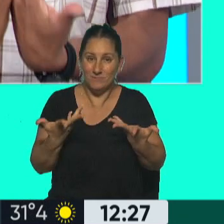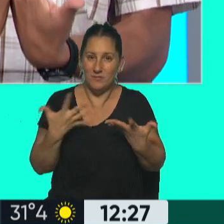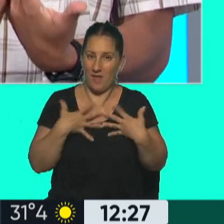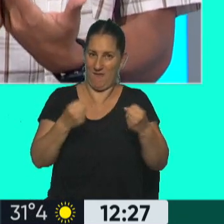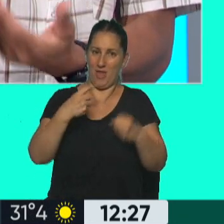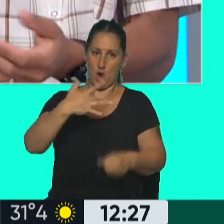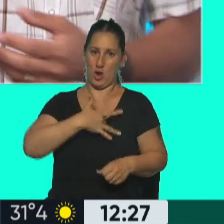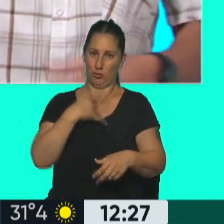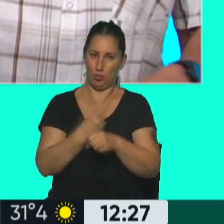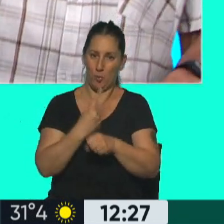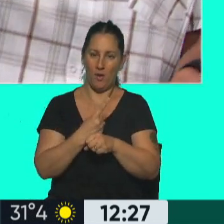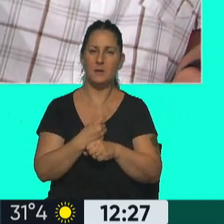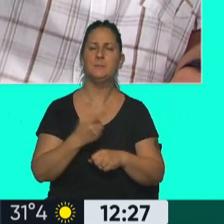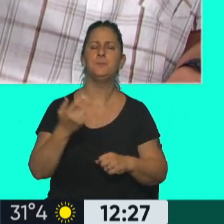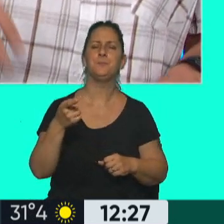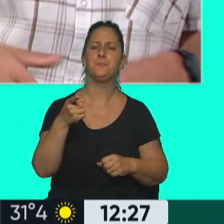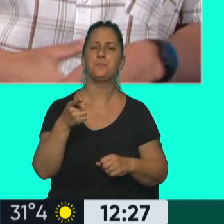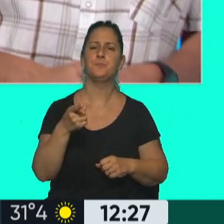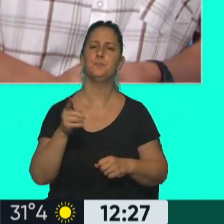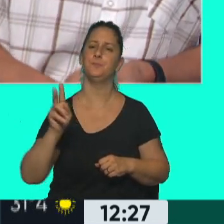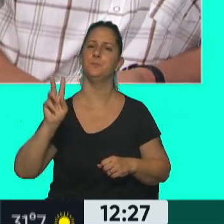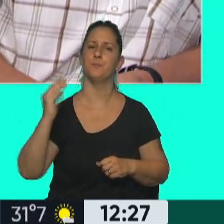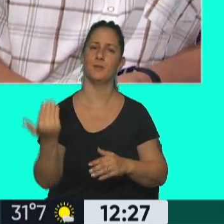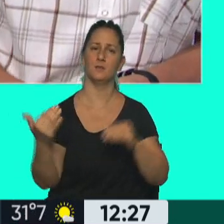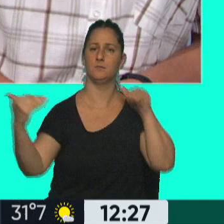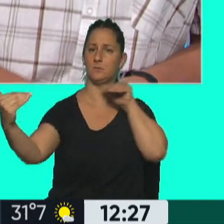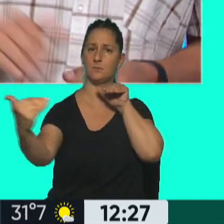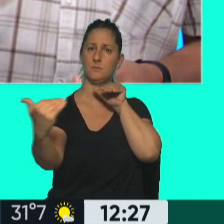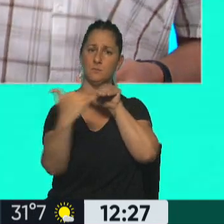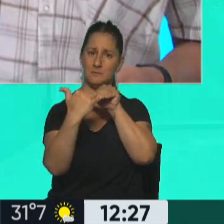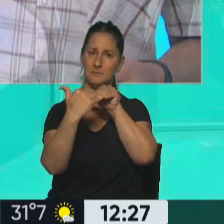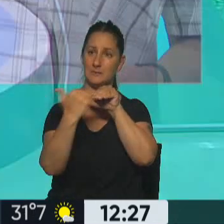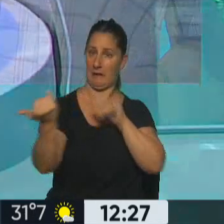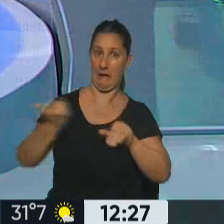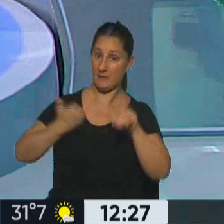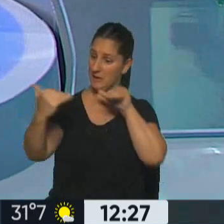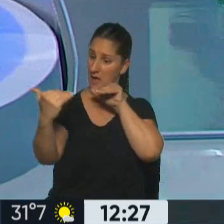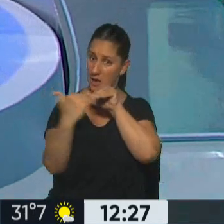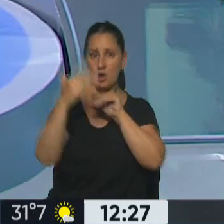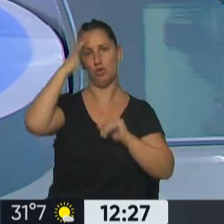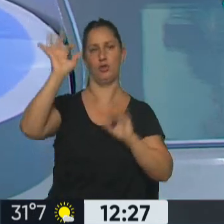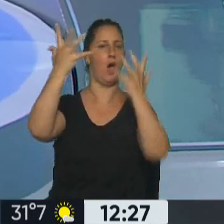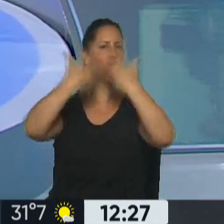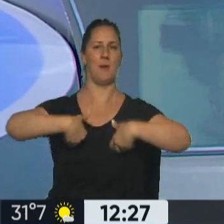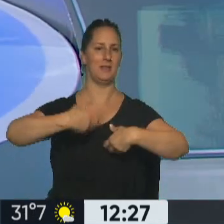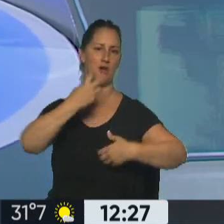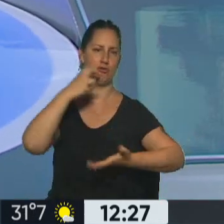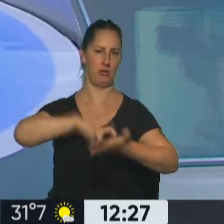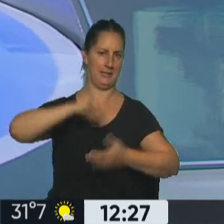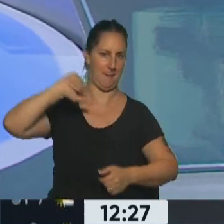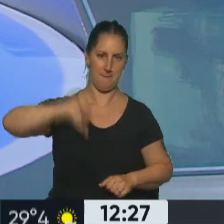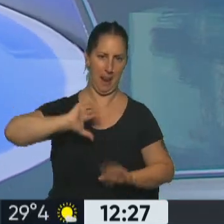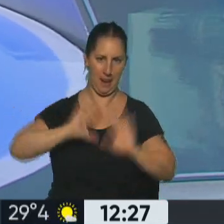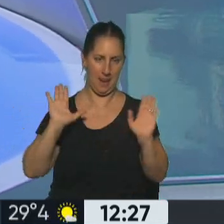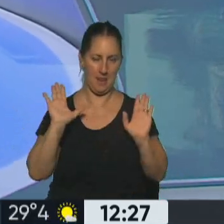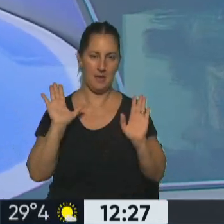cuando yo tengo, cuando viene y te dicen, che, un siniestro, un choque frontal. Ok, listo. Hay malas noticias. Hay malas noticias. Partimos de